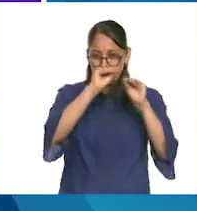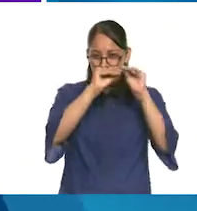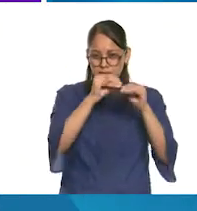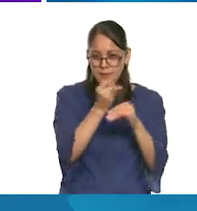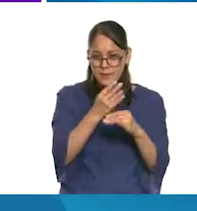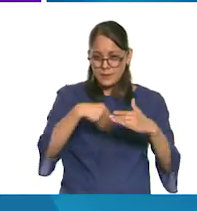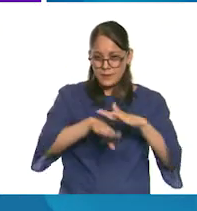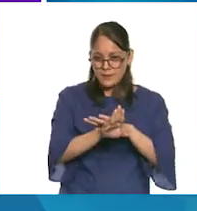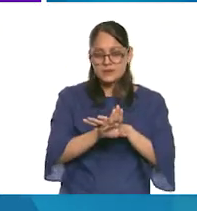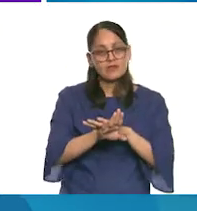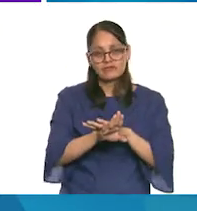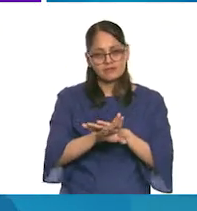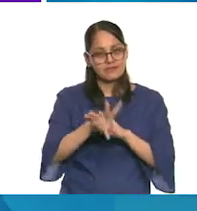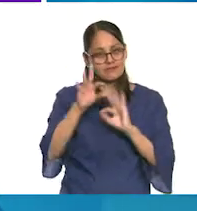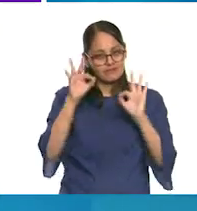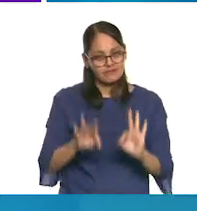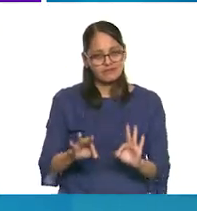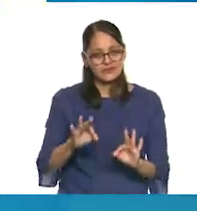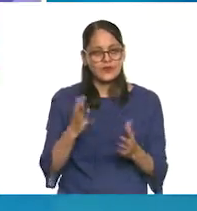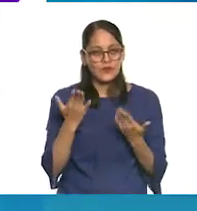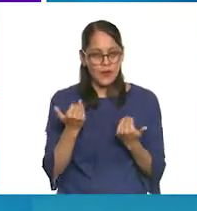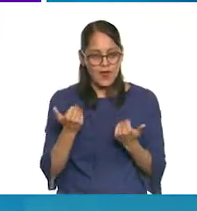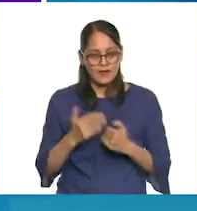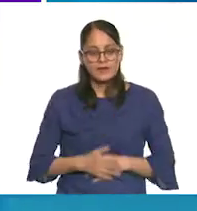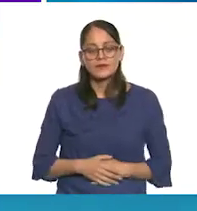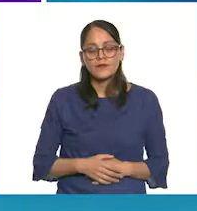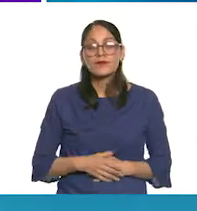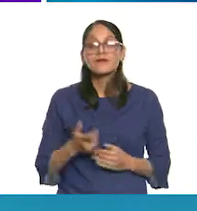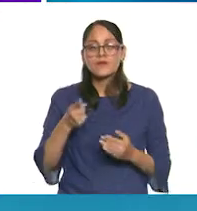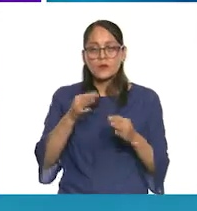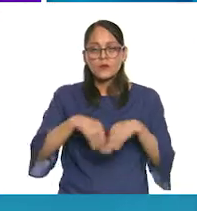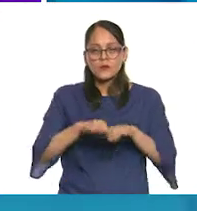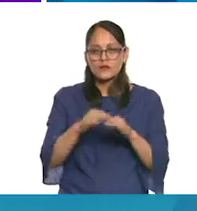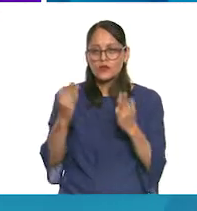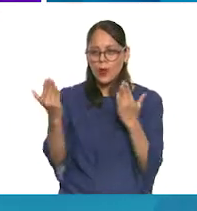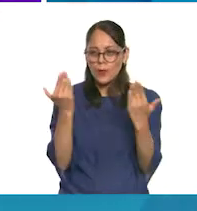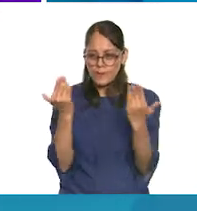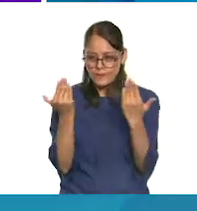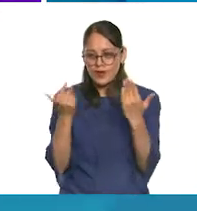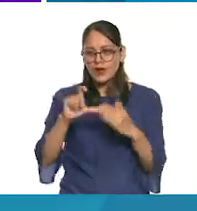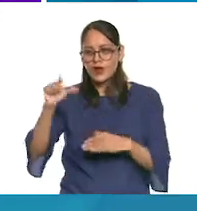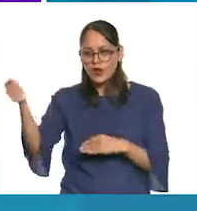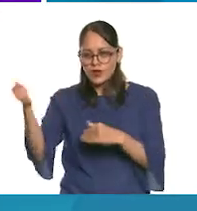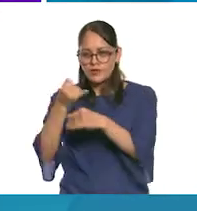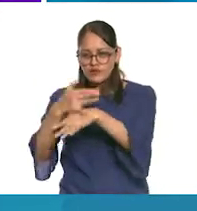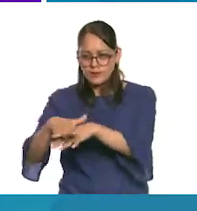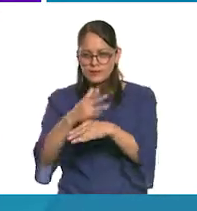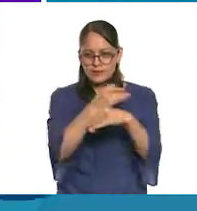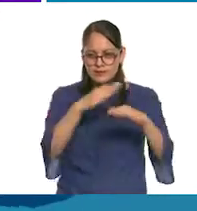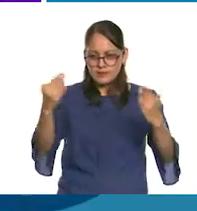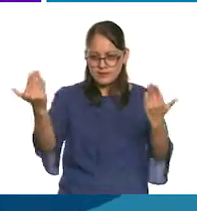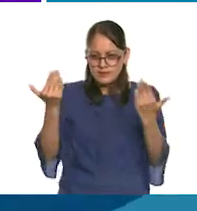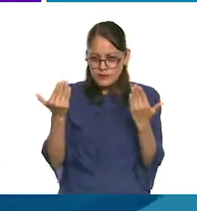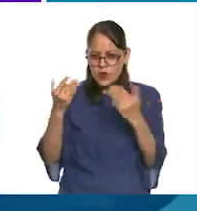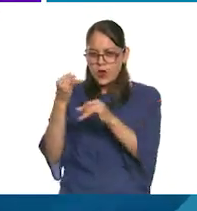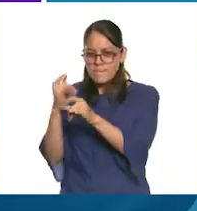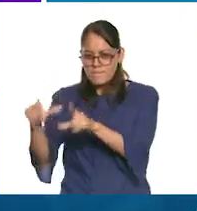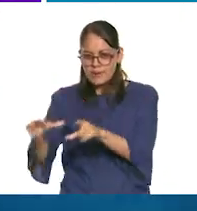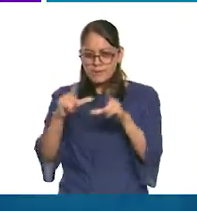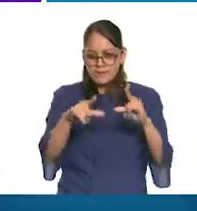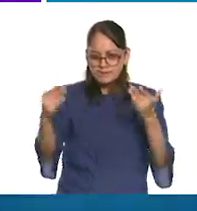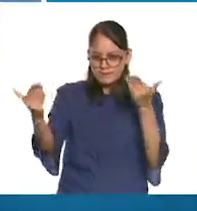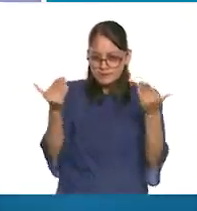son necesariamente correctos, por lo que te sugerimos compararlos con distintas fuentes o páginas para validarlos.